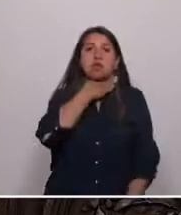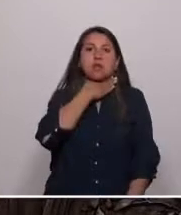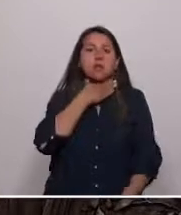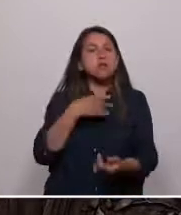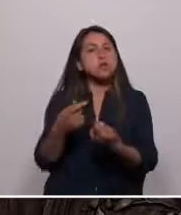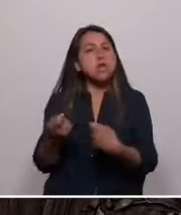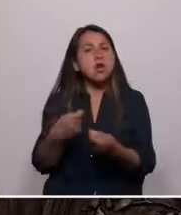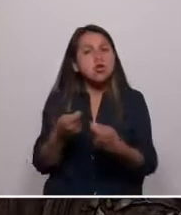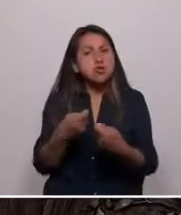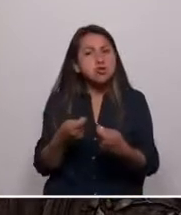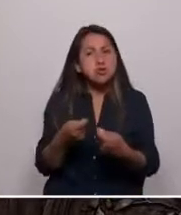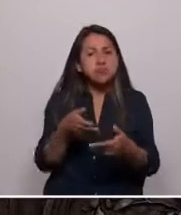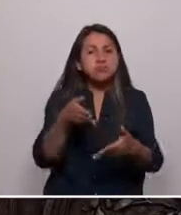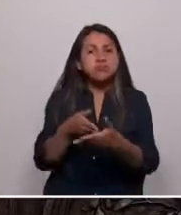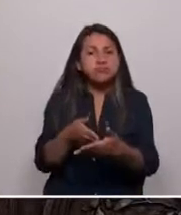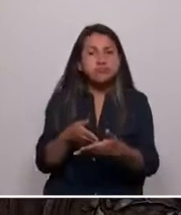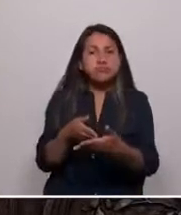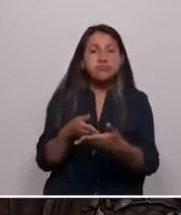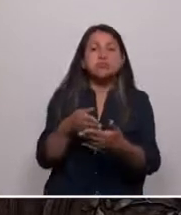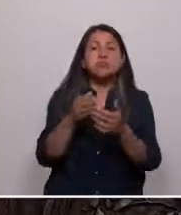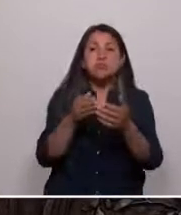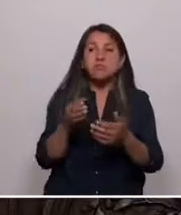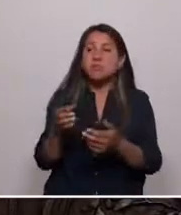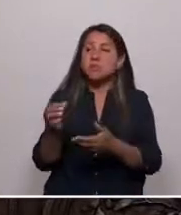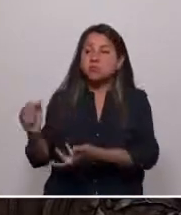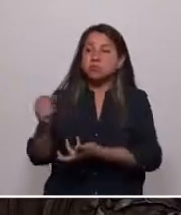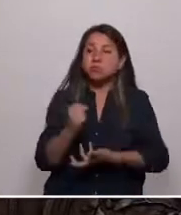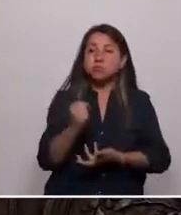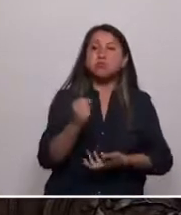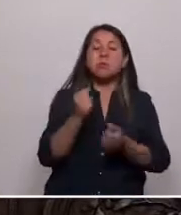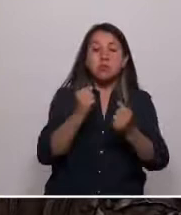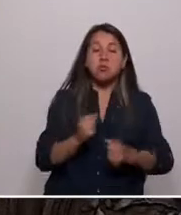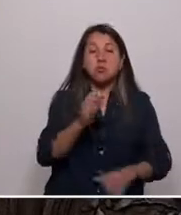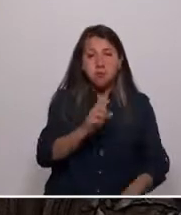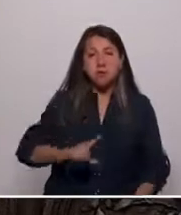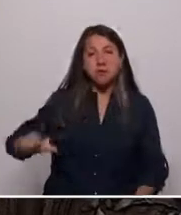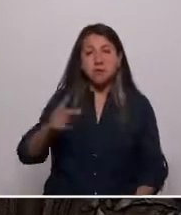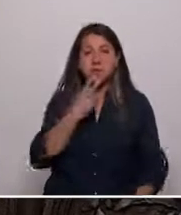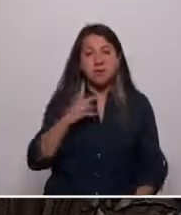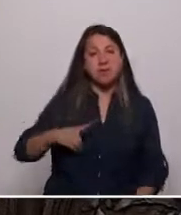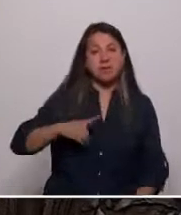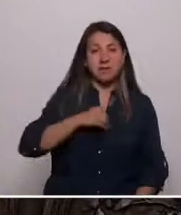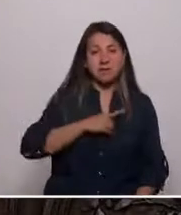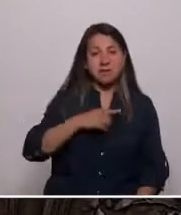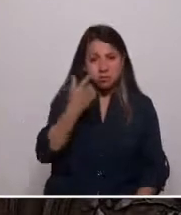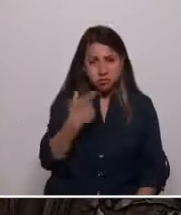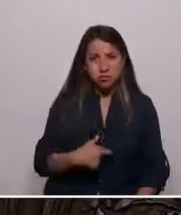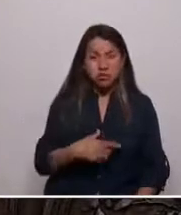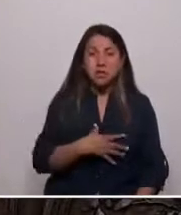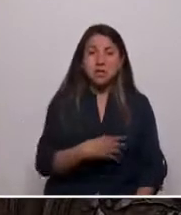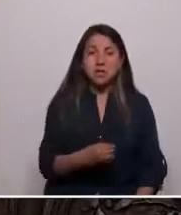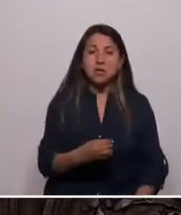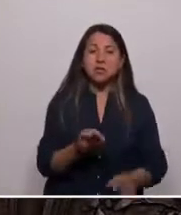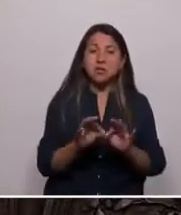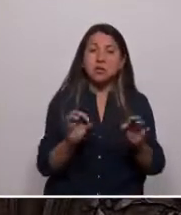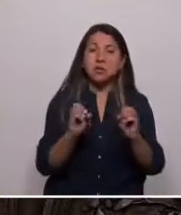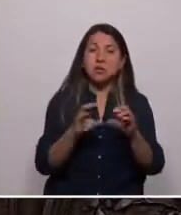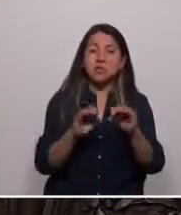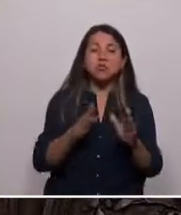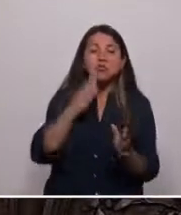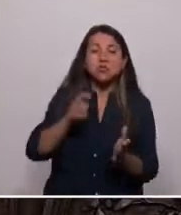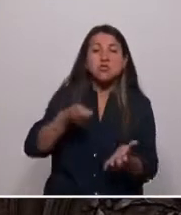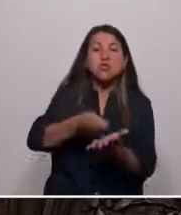restringe tu acceso al financiamiento para emprender y vivir dignamente. Soy uno de los tantos hijos de la educación subvencionada